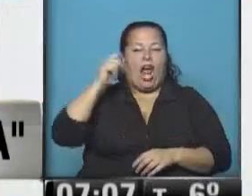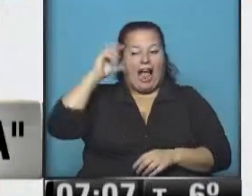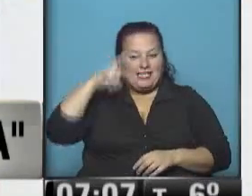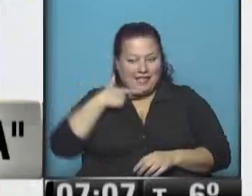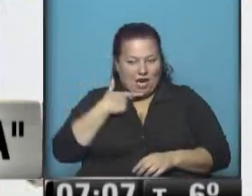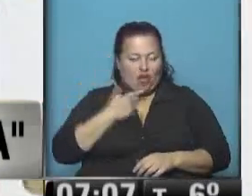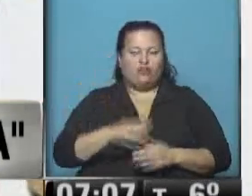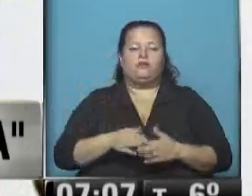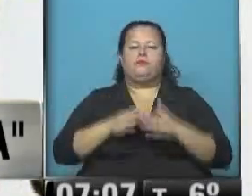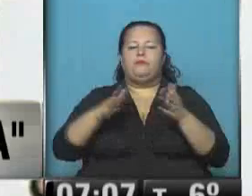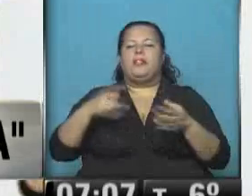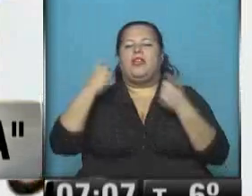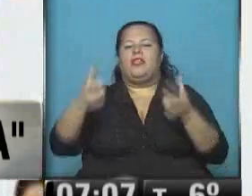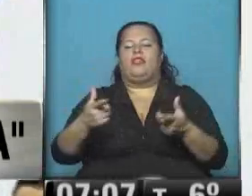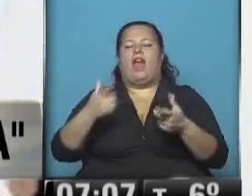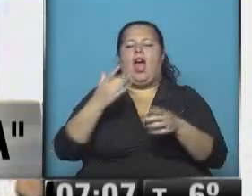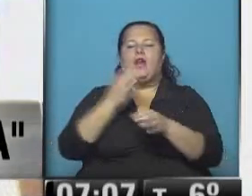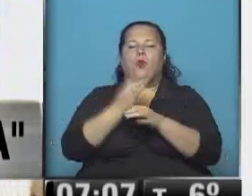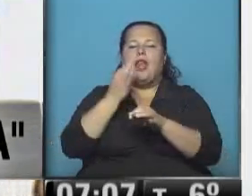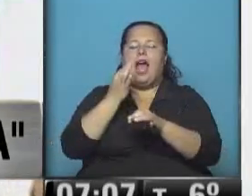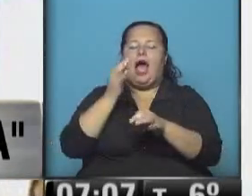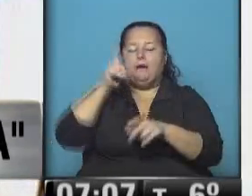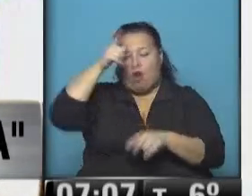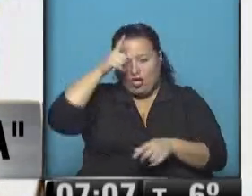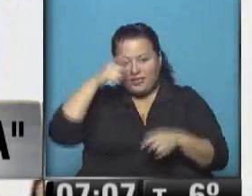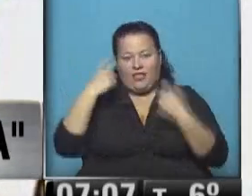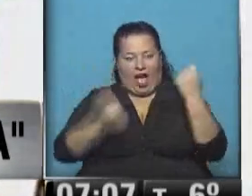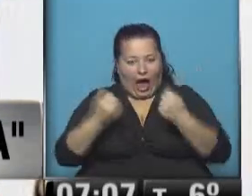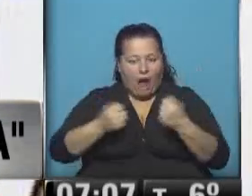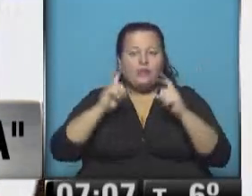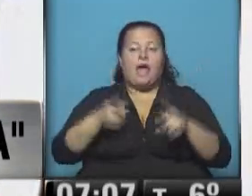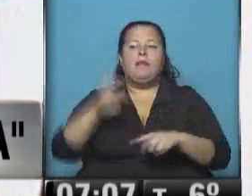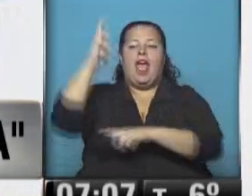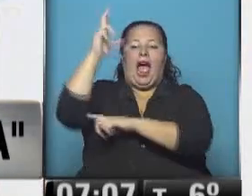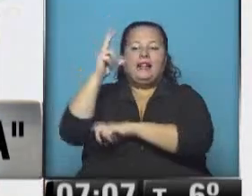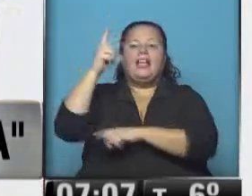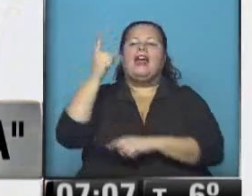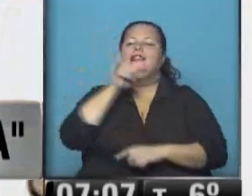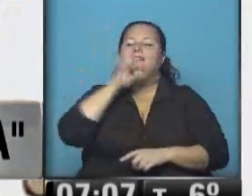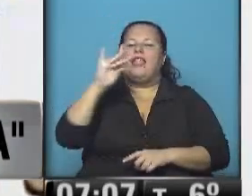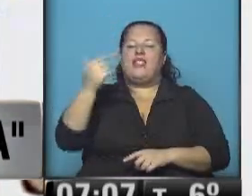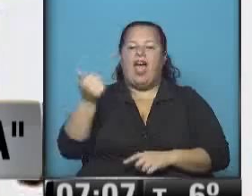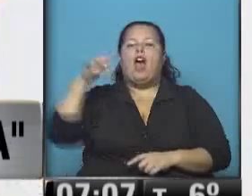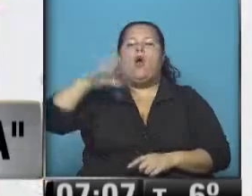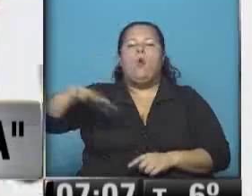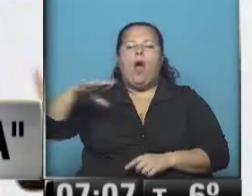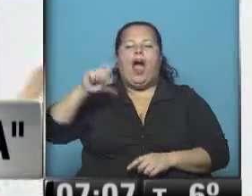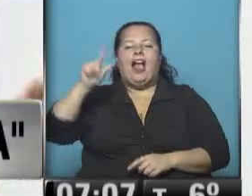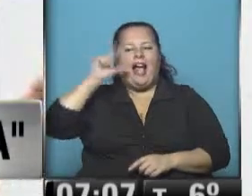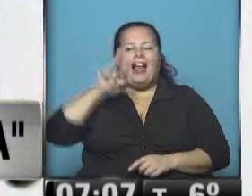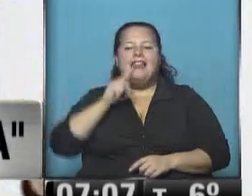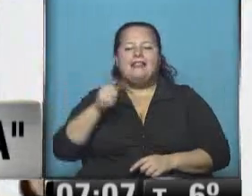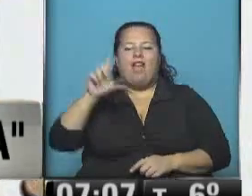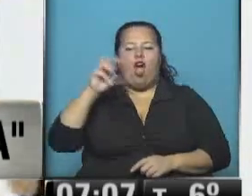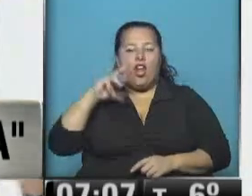entregó móviles a las escuelas de policía y puso en marcha una antena de TDA en Caleta Olivia. Claro, y en ese